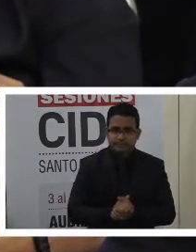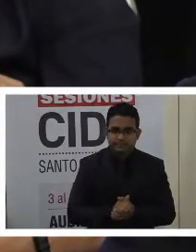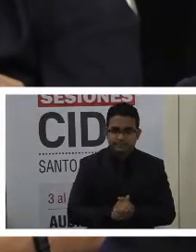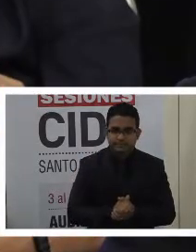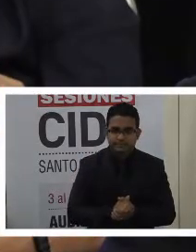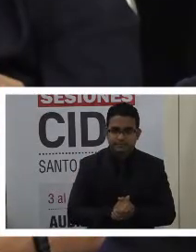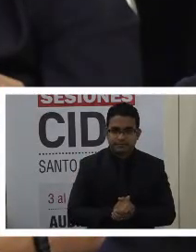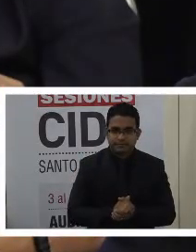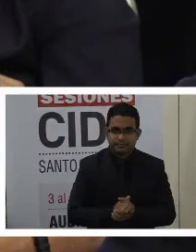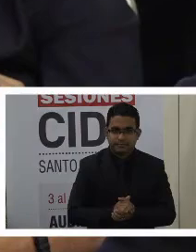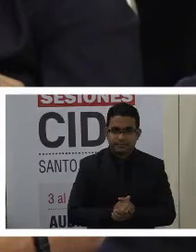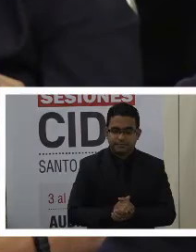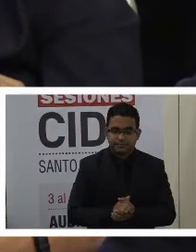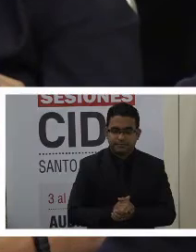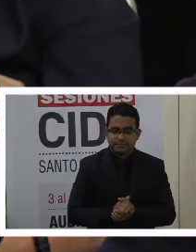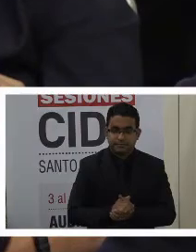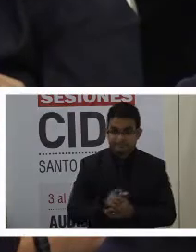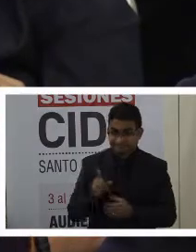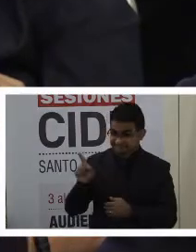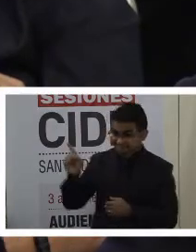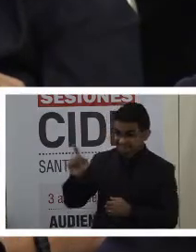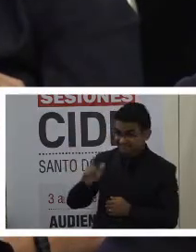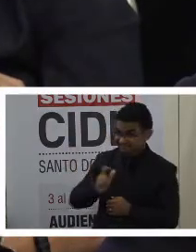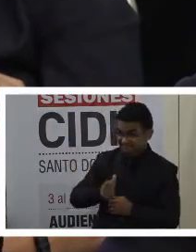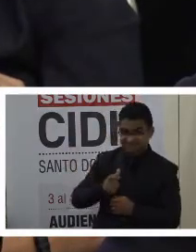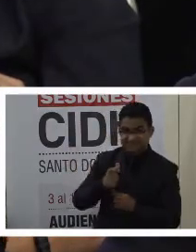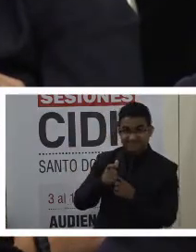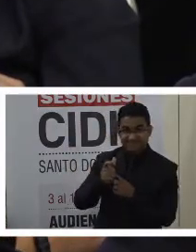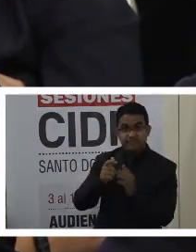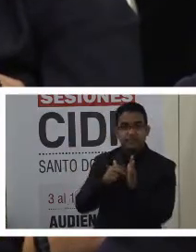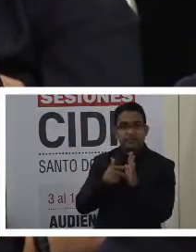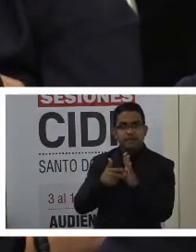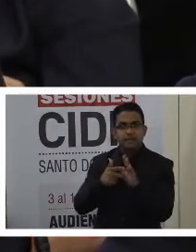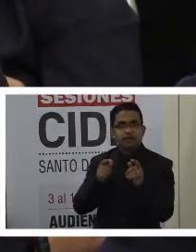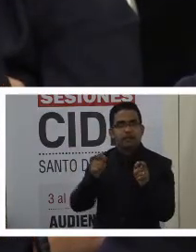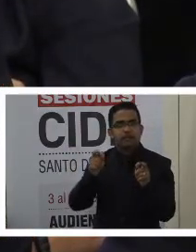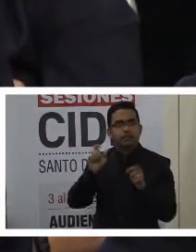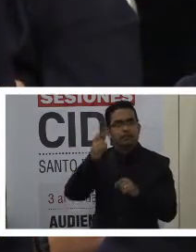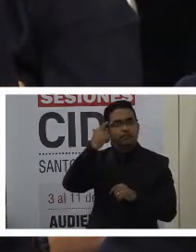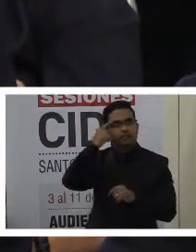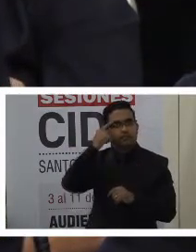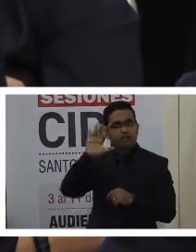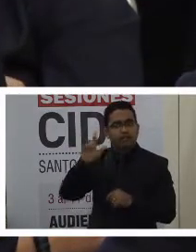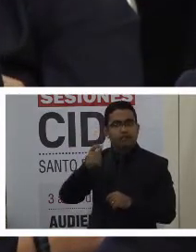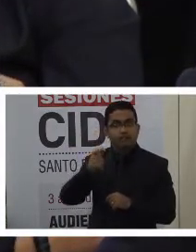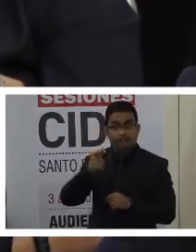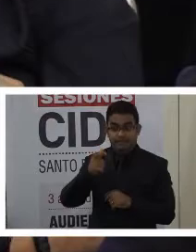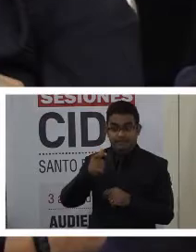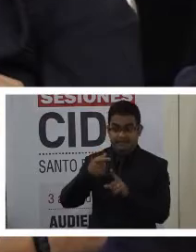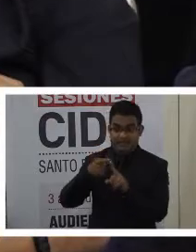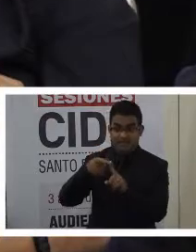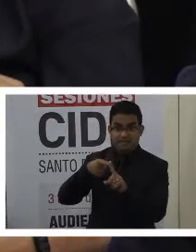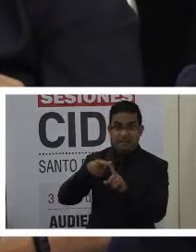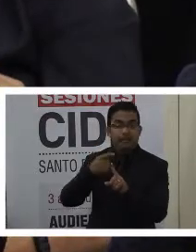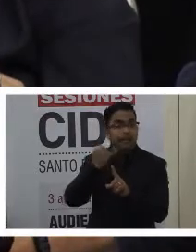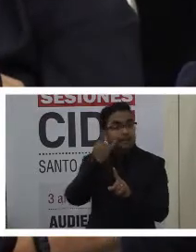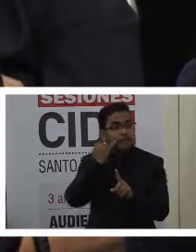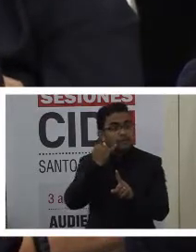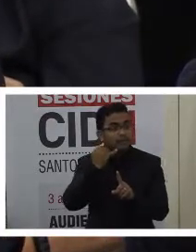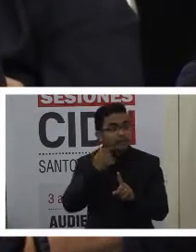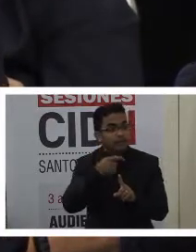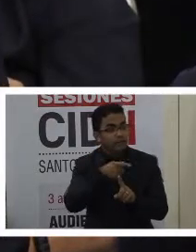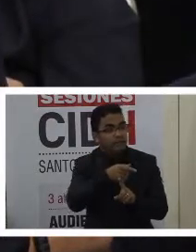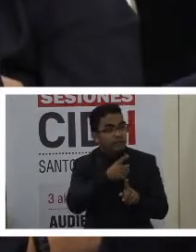El carnet de la patria es un mecanismo de gobierno electrónico que le permite al Estado ser mucho más eficiente